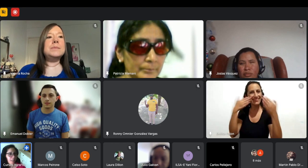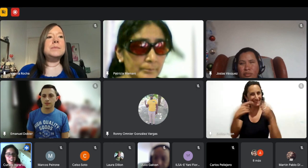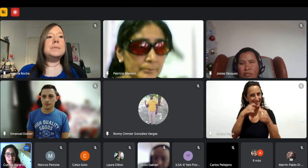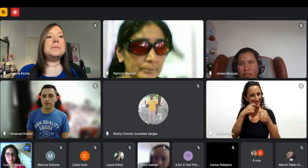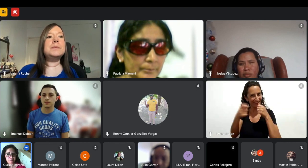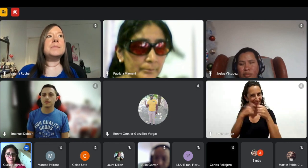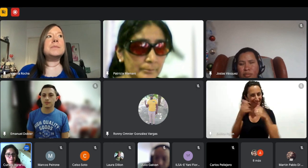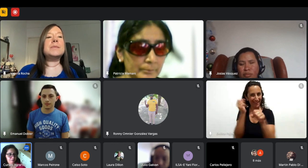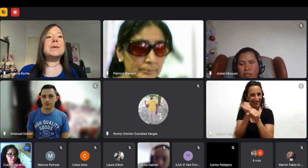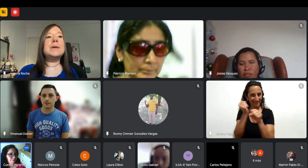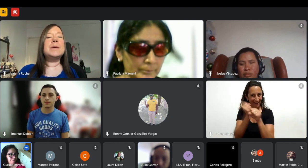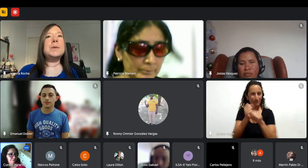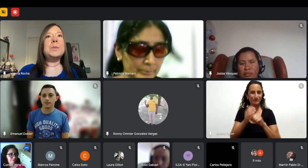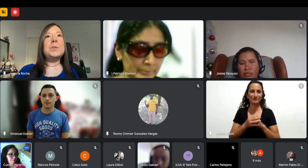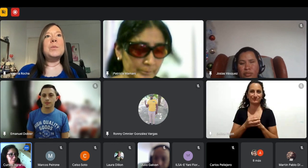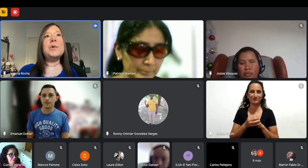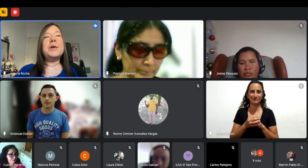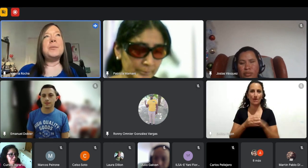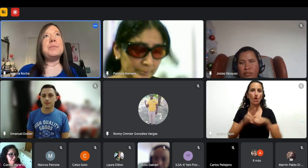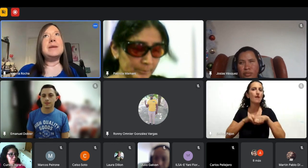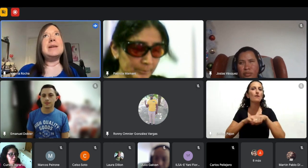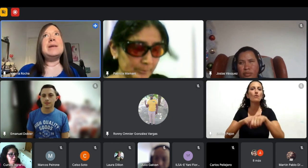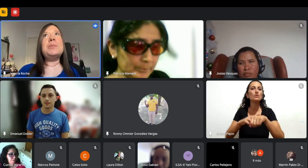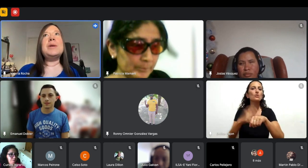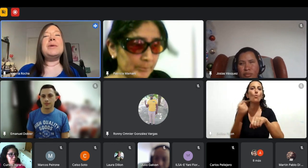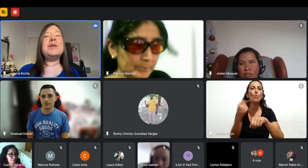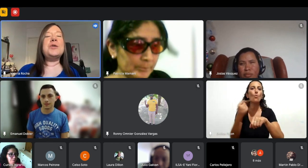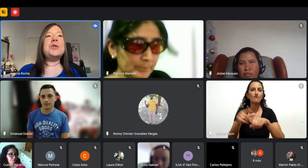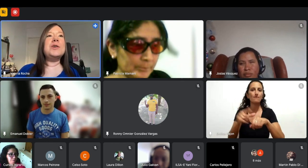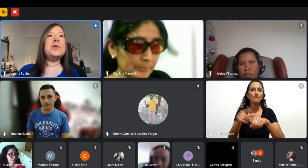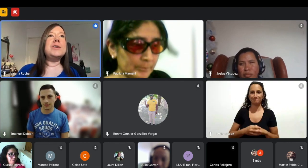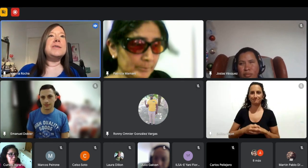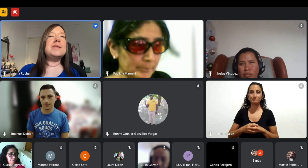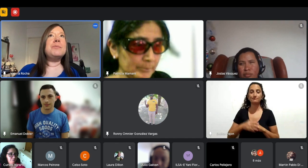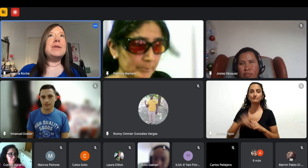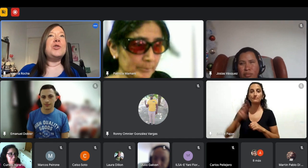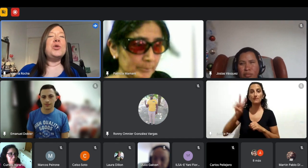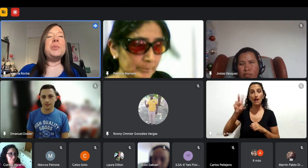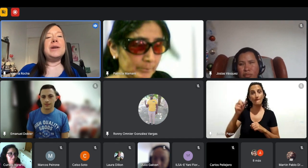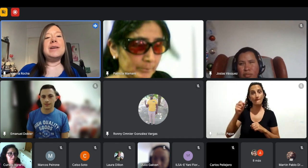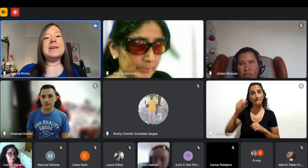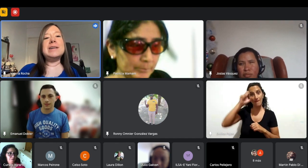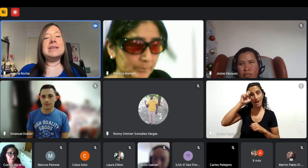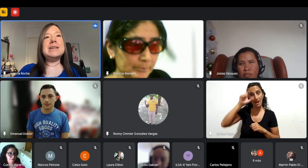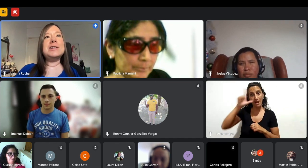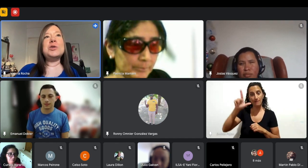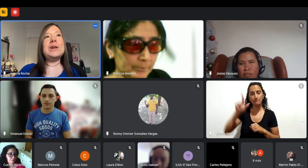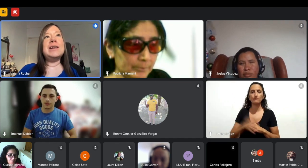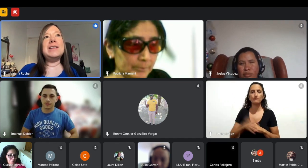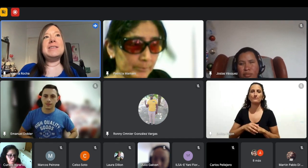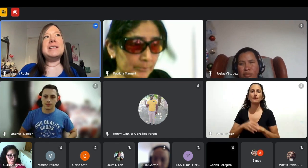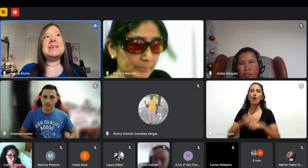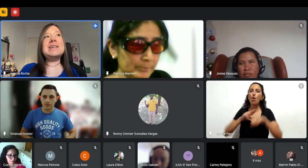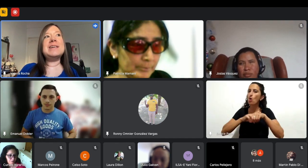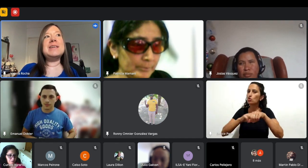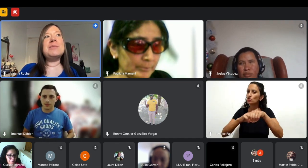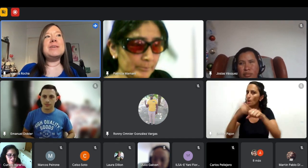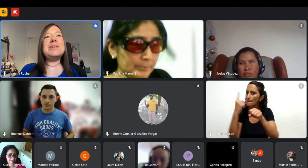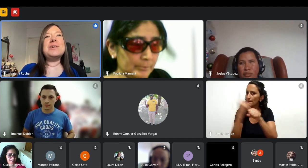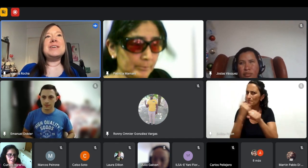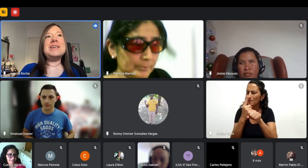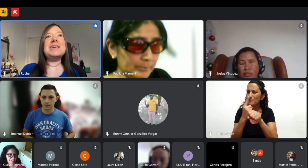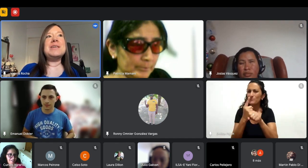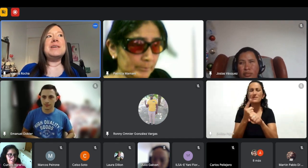¿vale? bueno el primer consejo es no esperar a tener toda la lista de